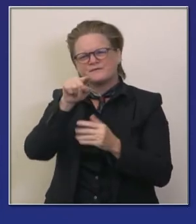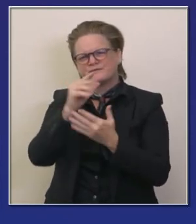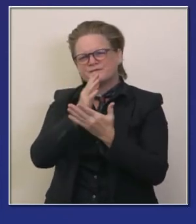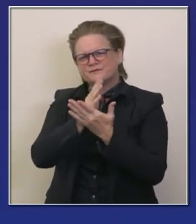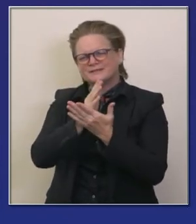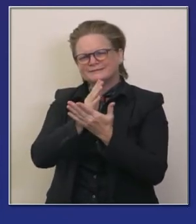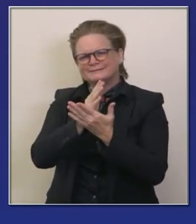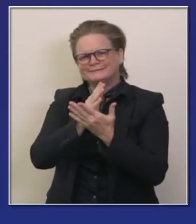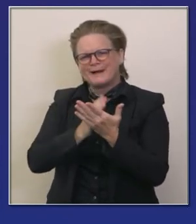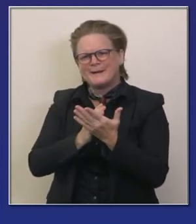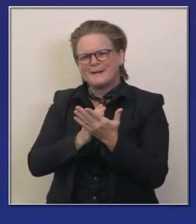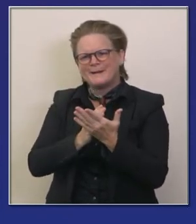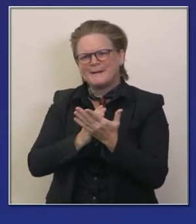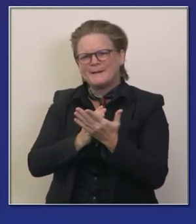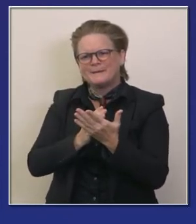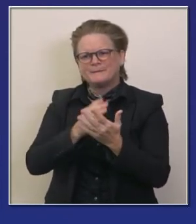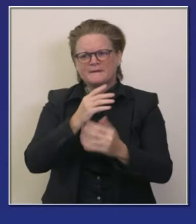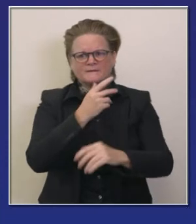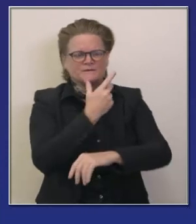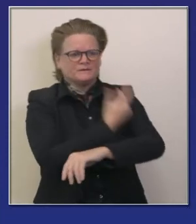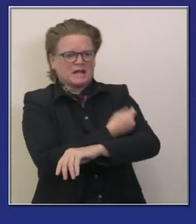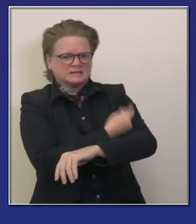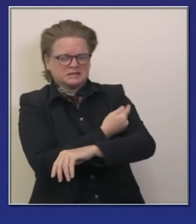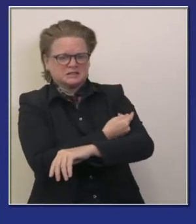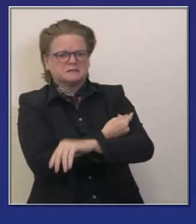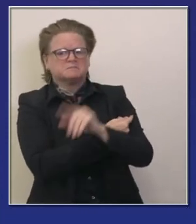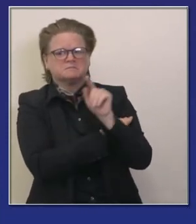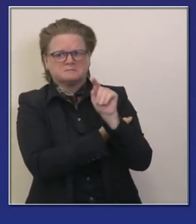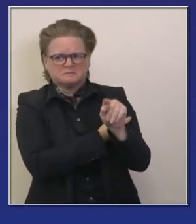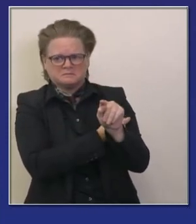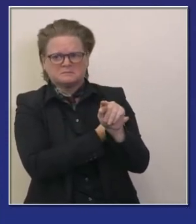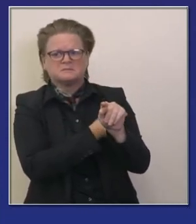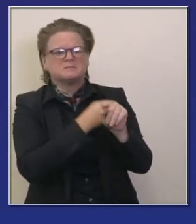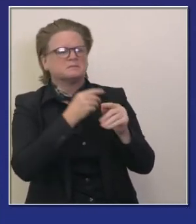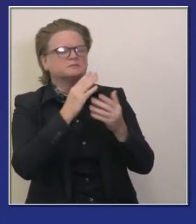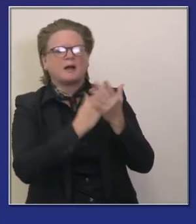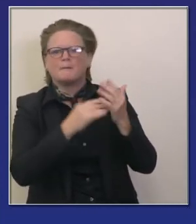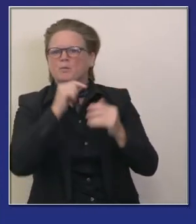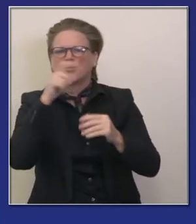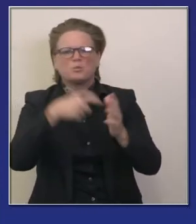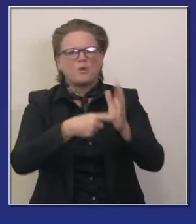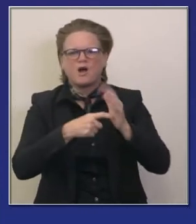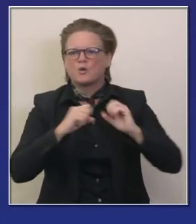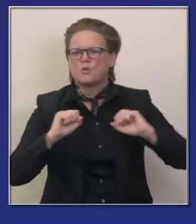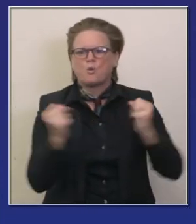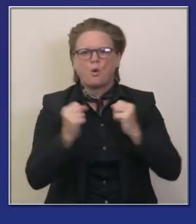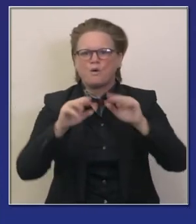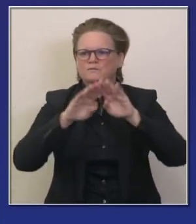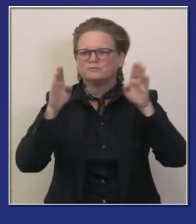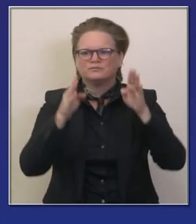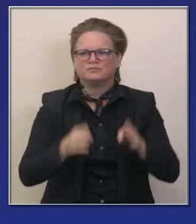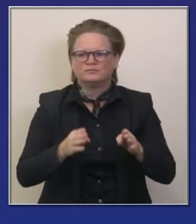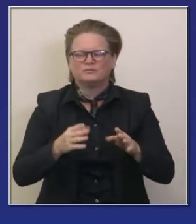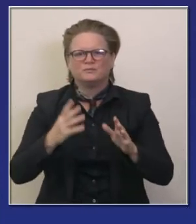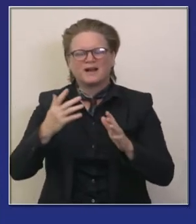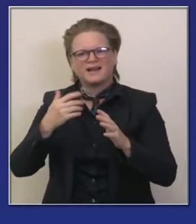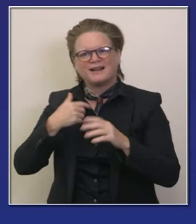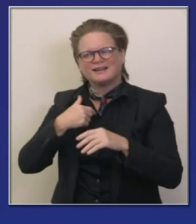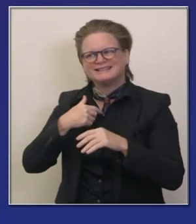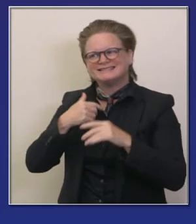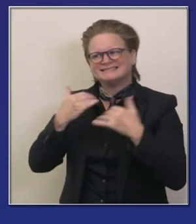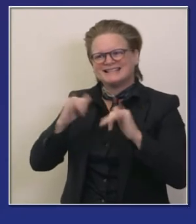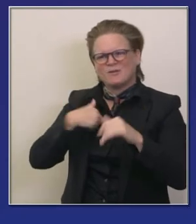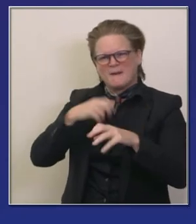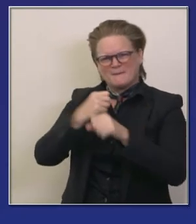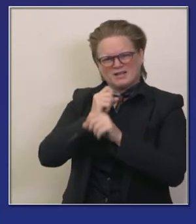requisitos de almacenaje frío tal vez algunas vacunas no fueron aprovechadas debidamente tendremos que sobreponernos a algunas de estas cosas